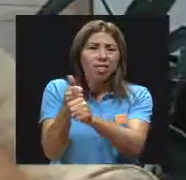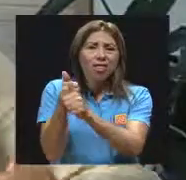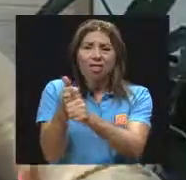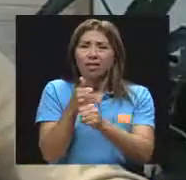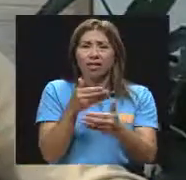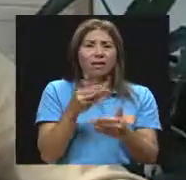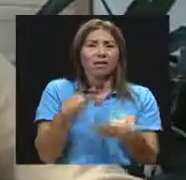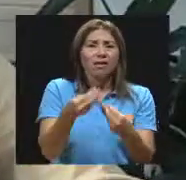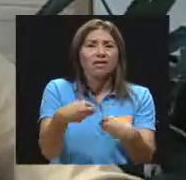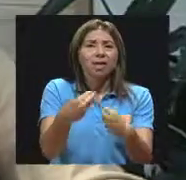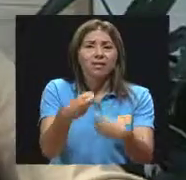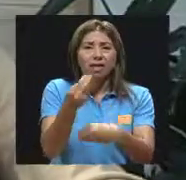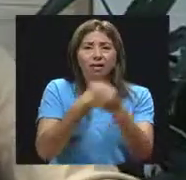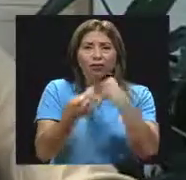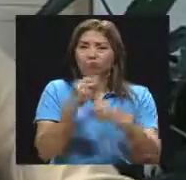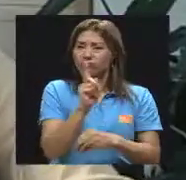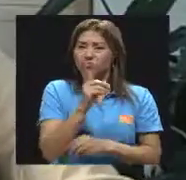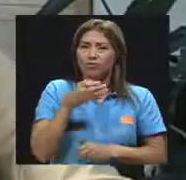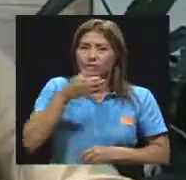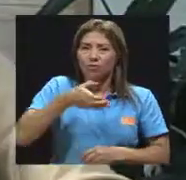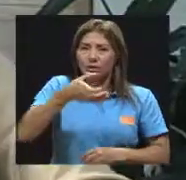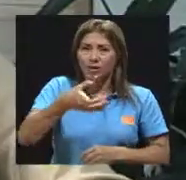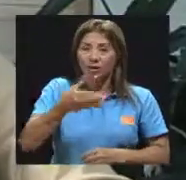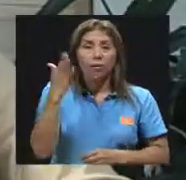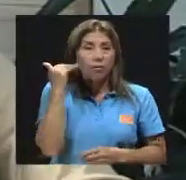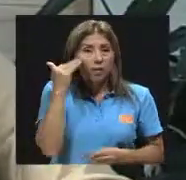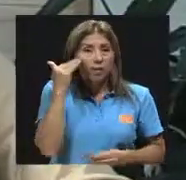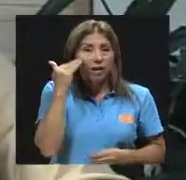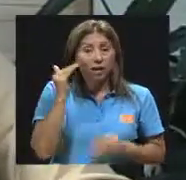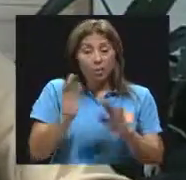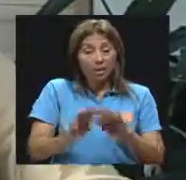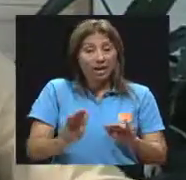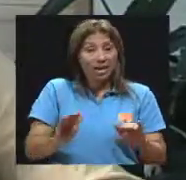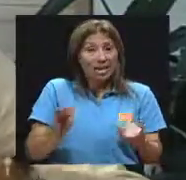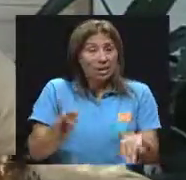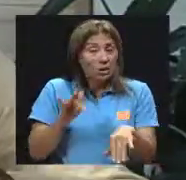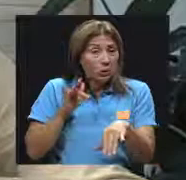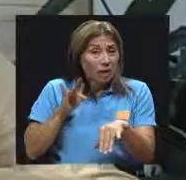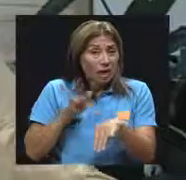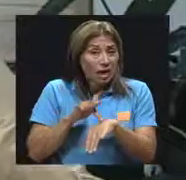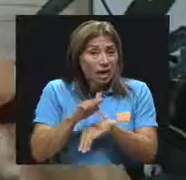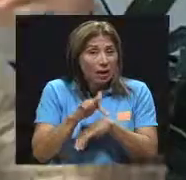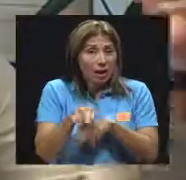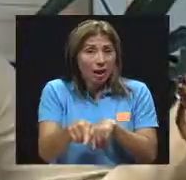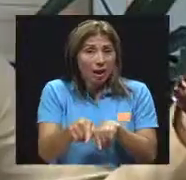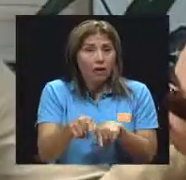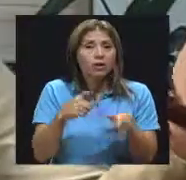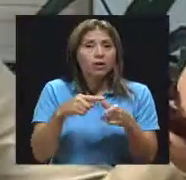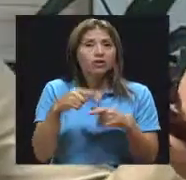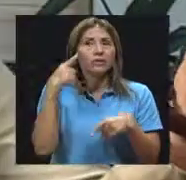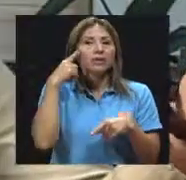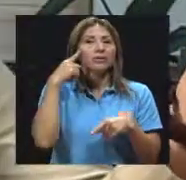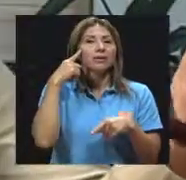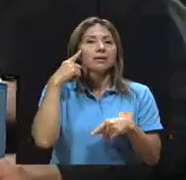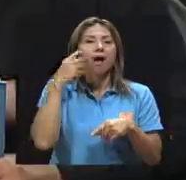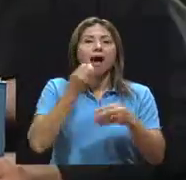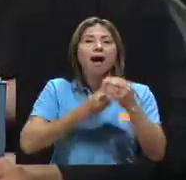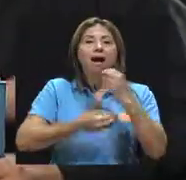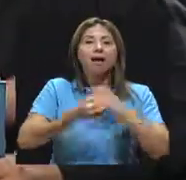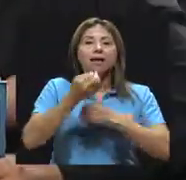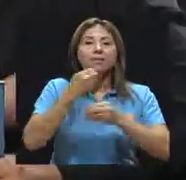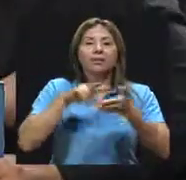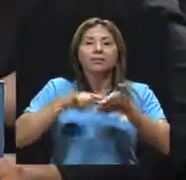contra de lo que se recomienda, porque el niño a edades muy tempranas aprende a asociar el alimento con una forma de manipulación.